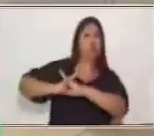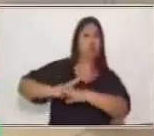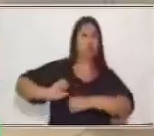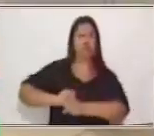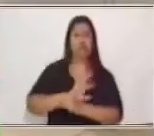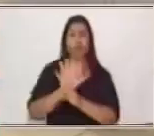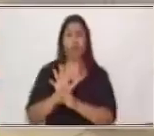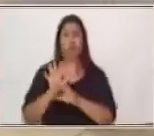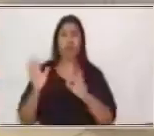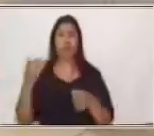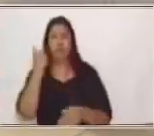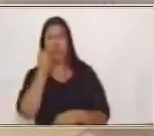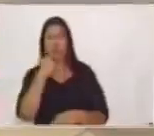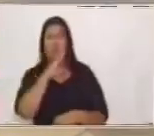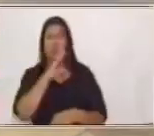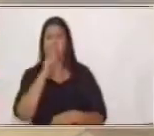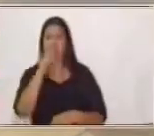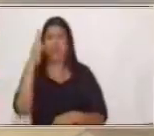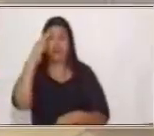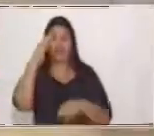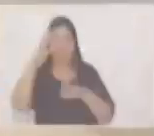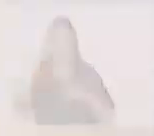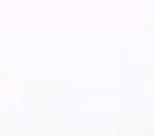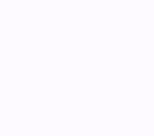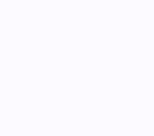casa porque juntos saldremos adelante.